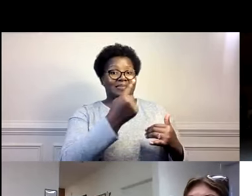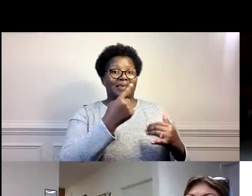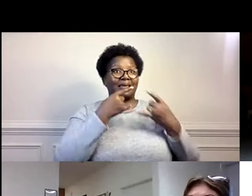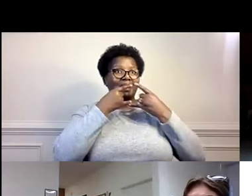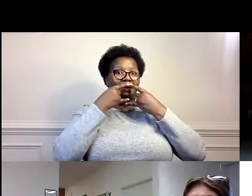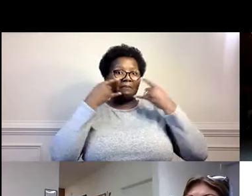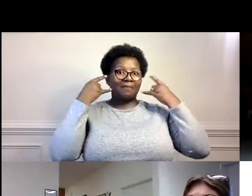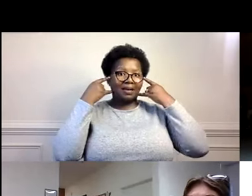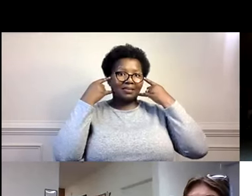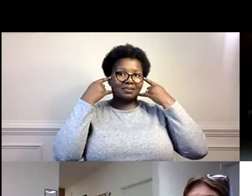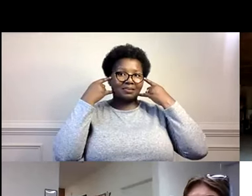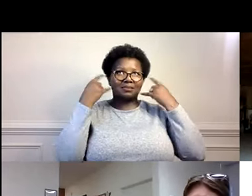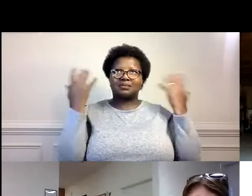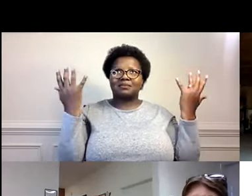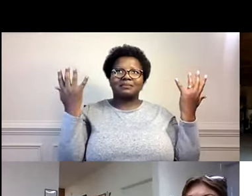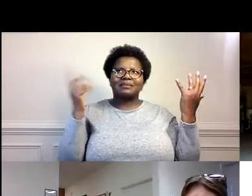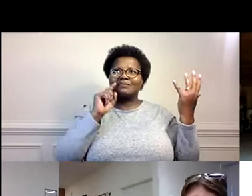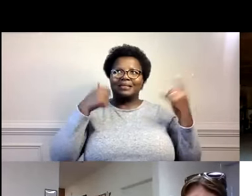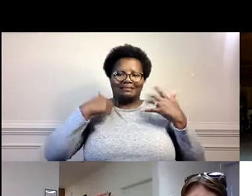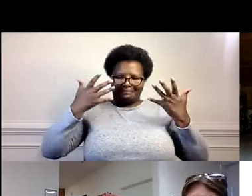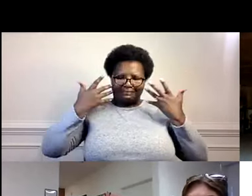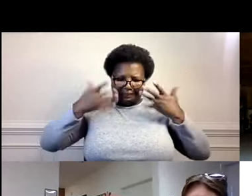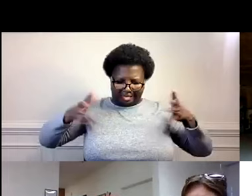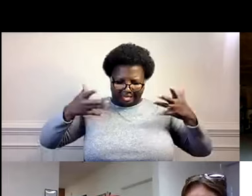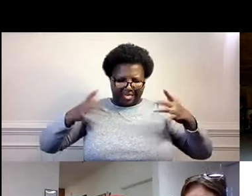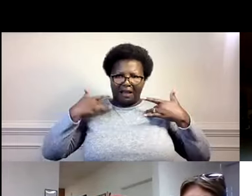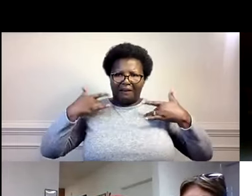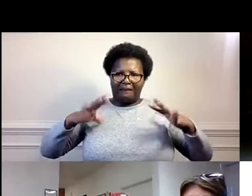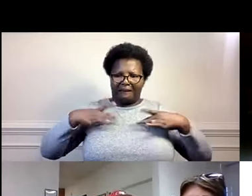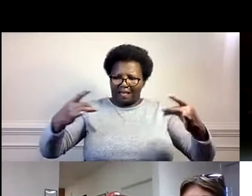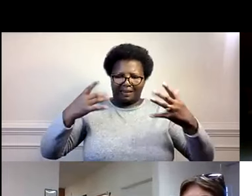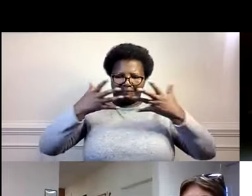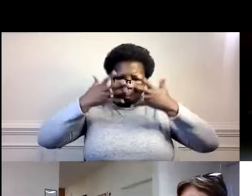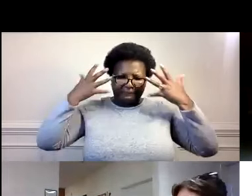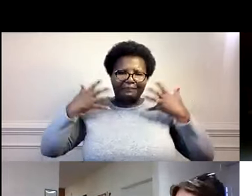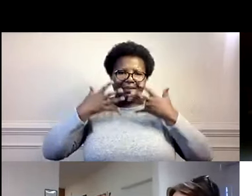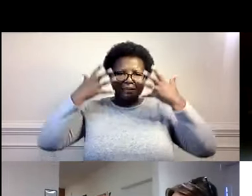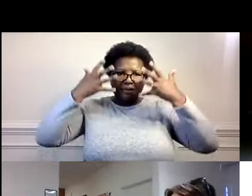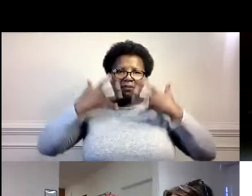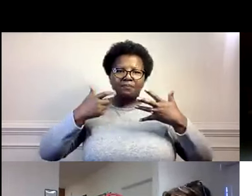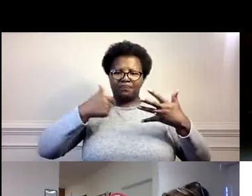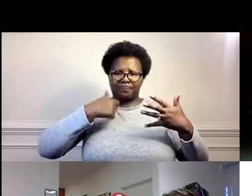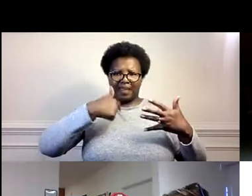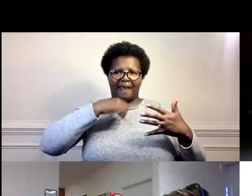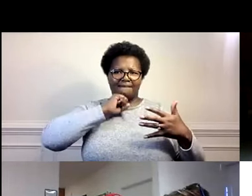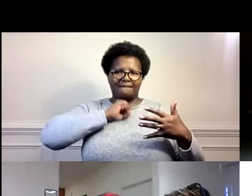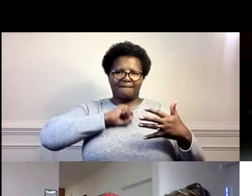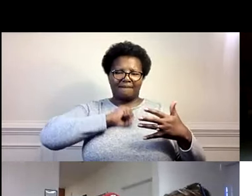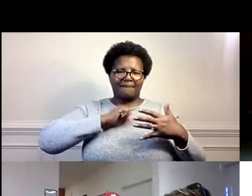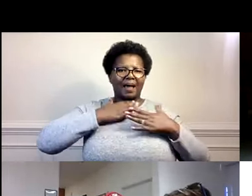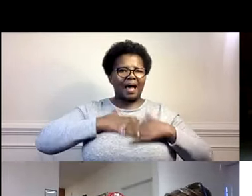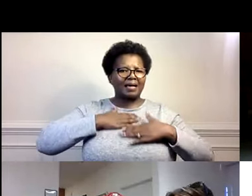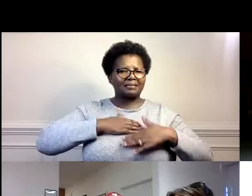para mí simplemente tener que usar esta máscara. Porque a no me gusta tener nada en mi cara. Y de hecho también tengo